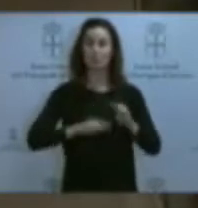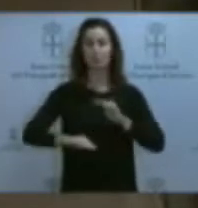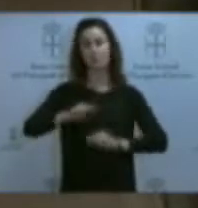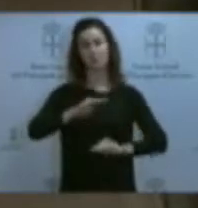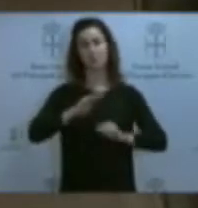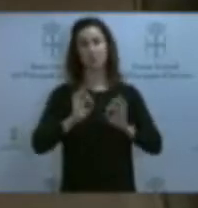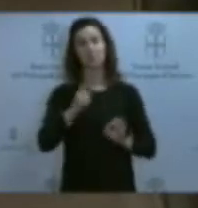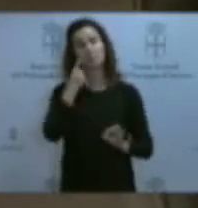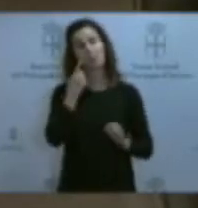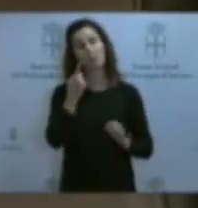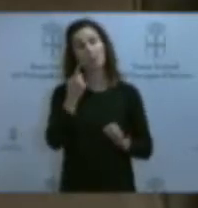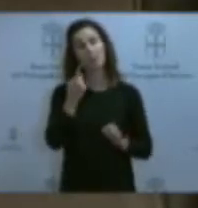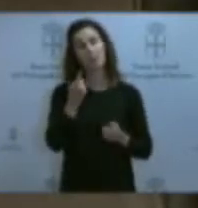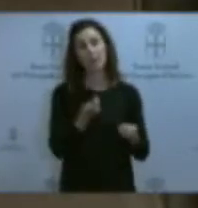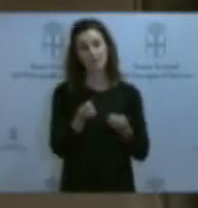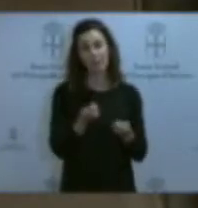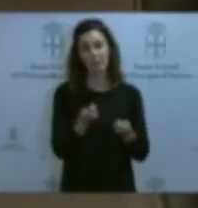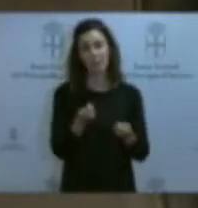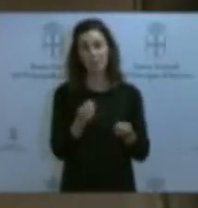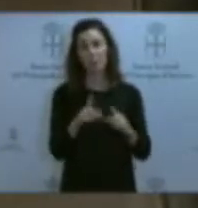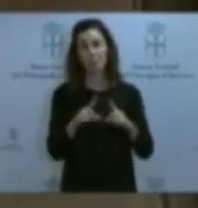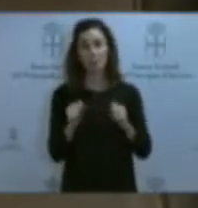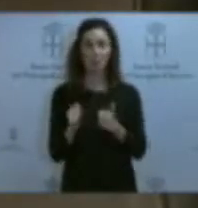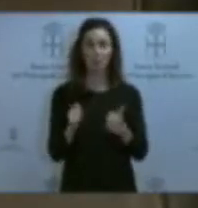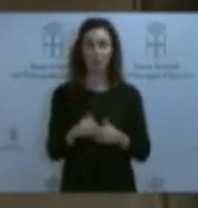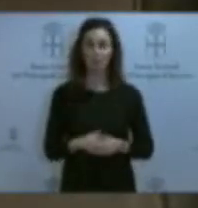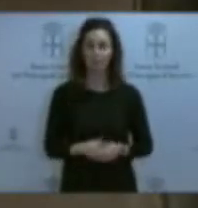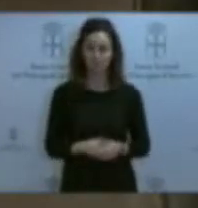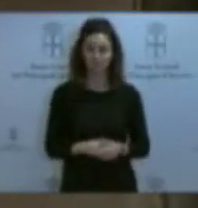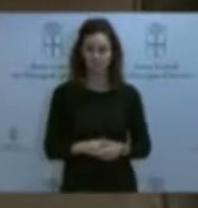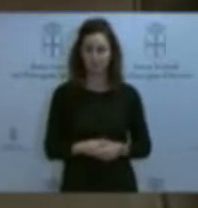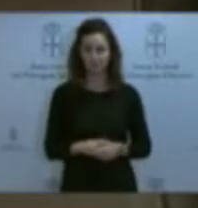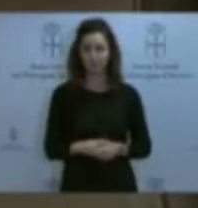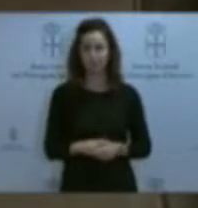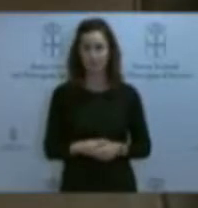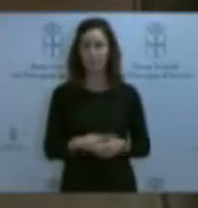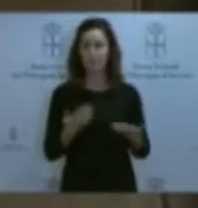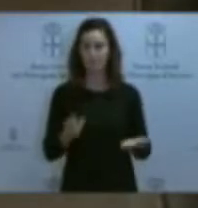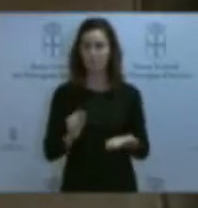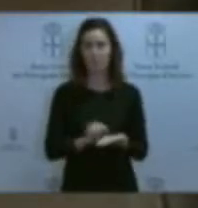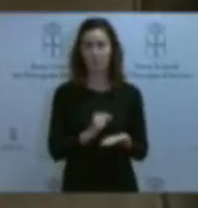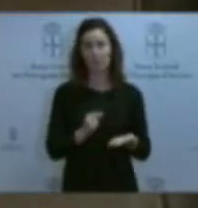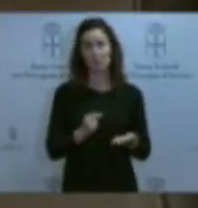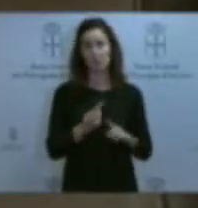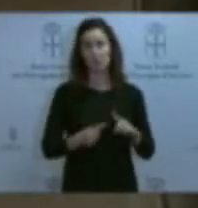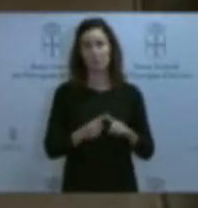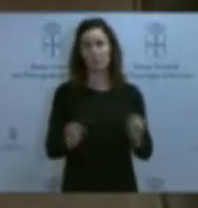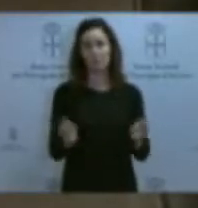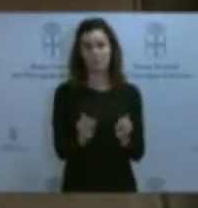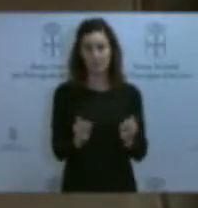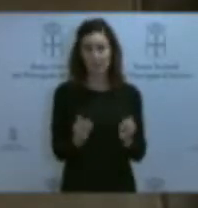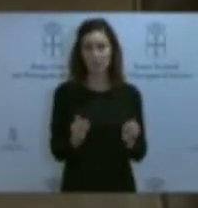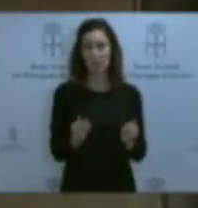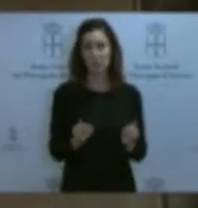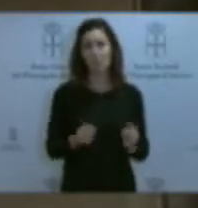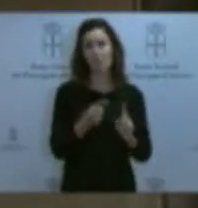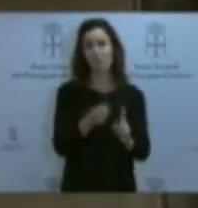auditoría de la troncal occidental, incurre en un fraccionamiento de contratos menores, dos con el mismo objeto para acceder